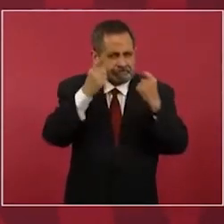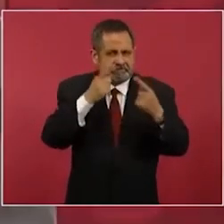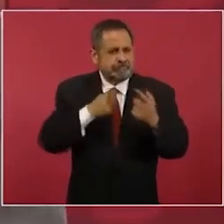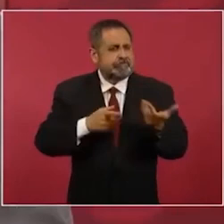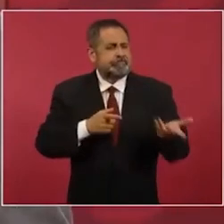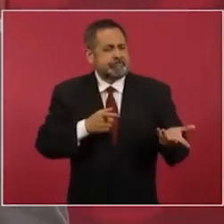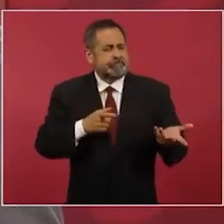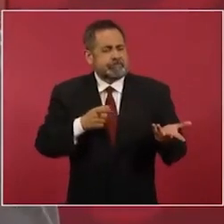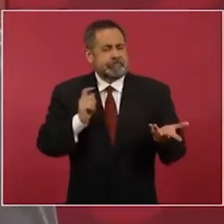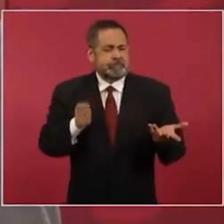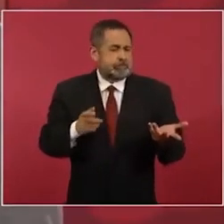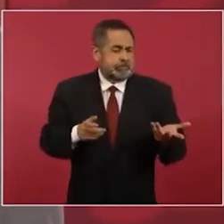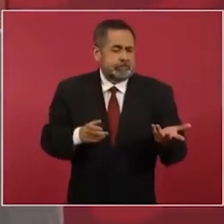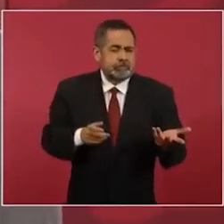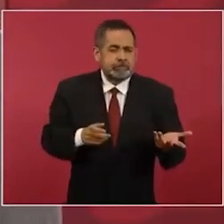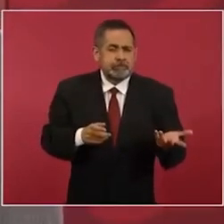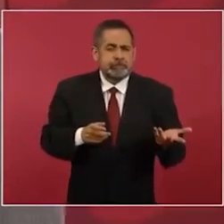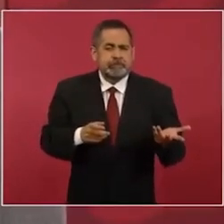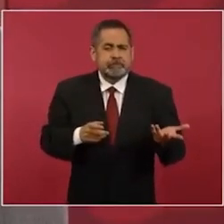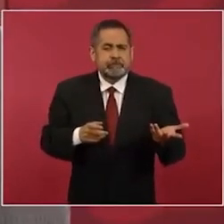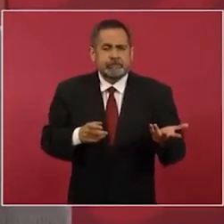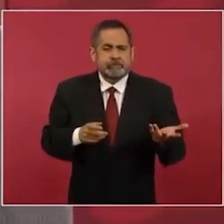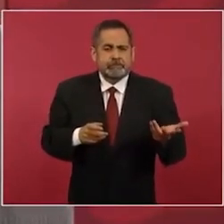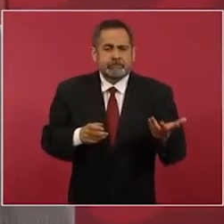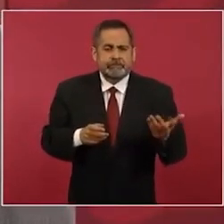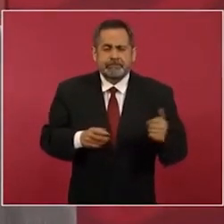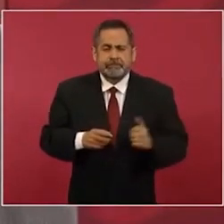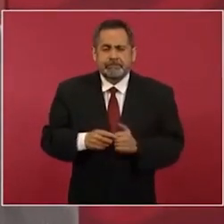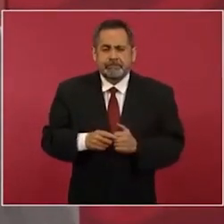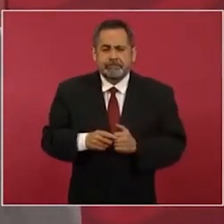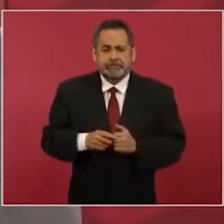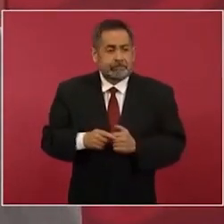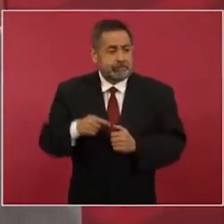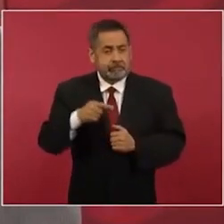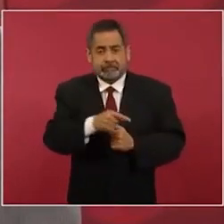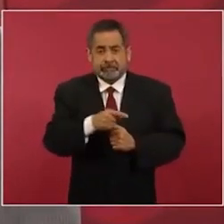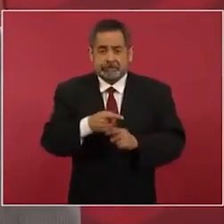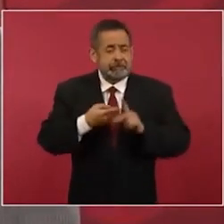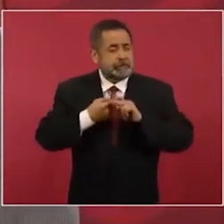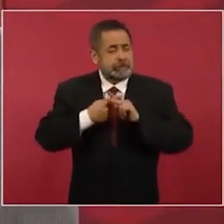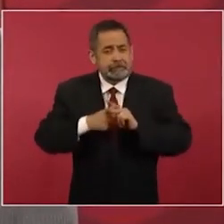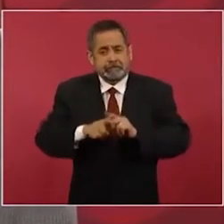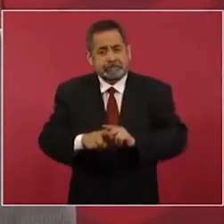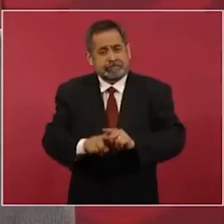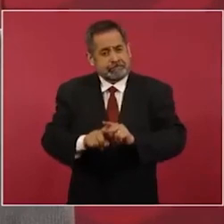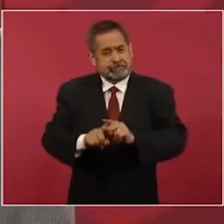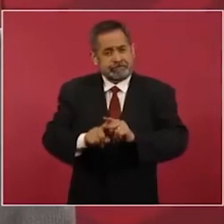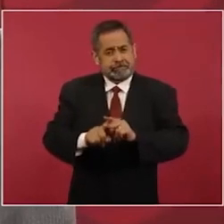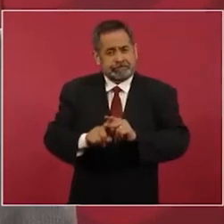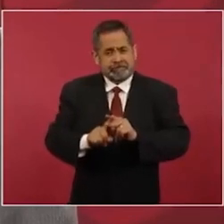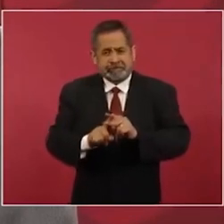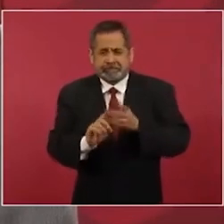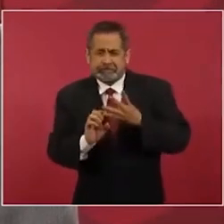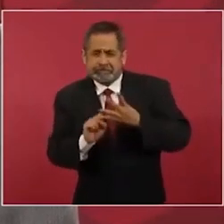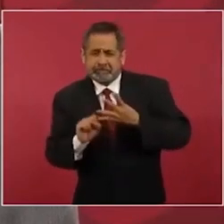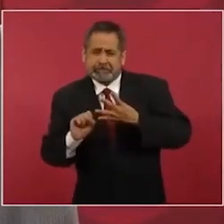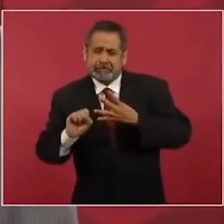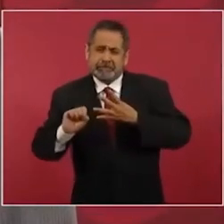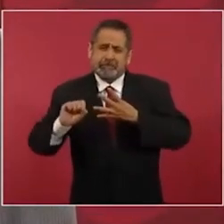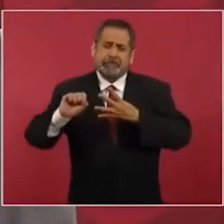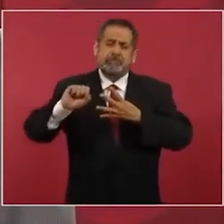porque de abajo llegó a ser